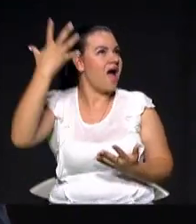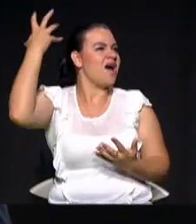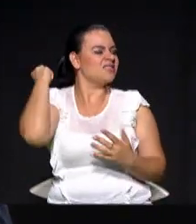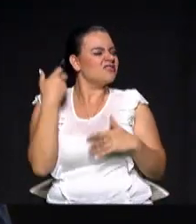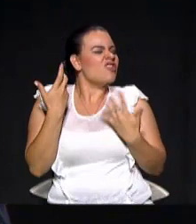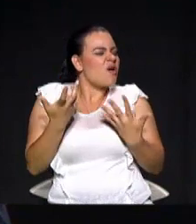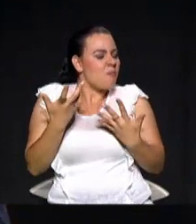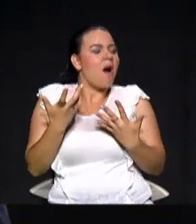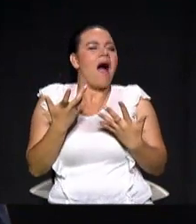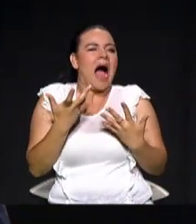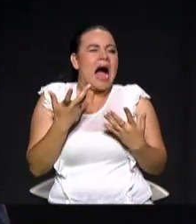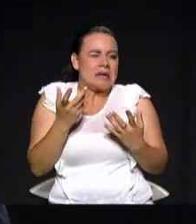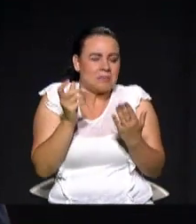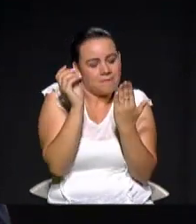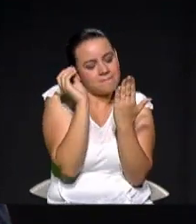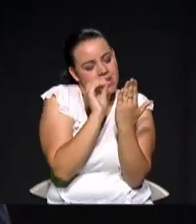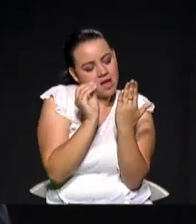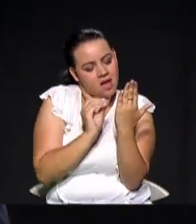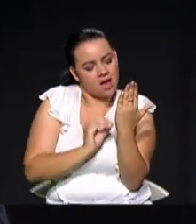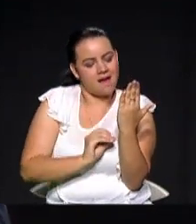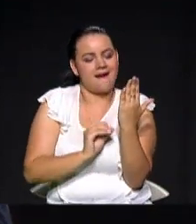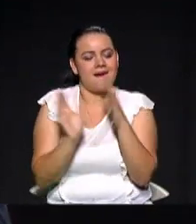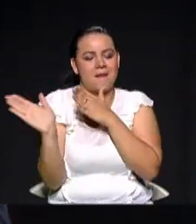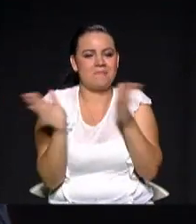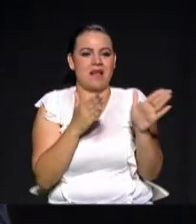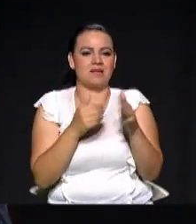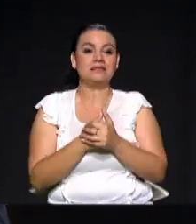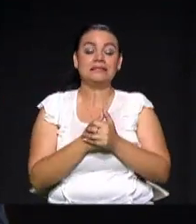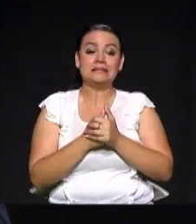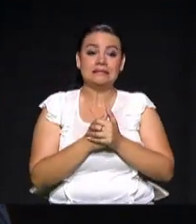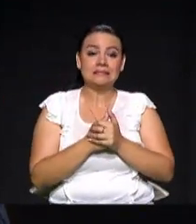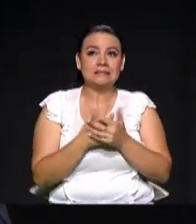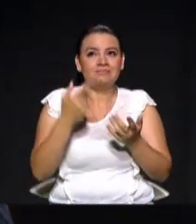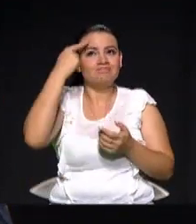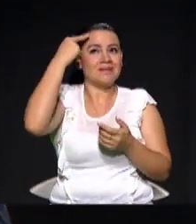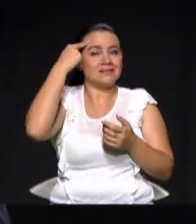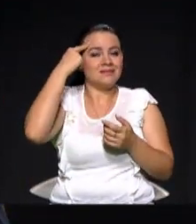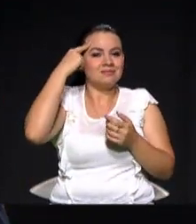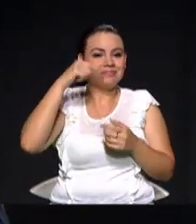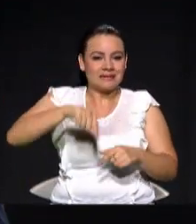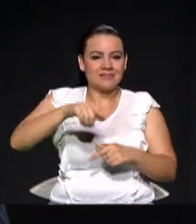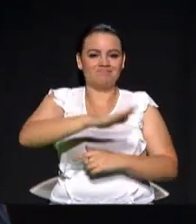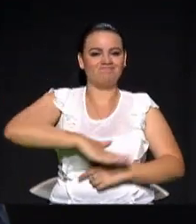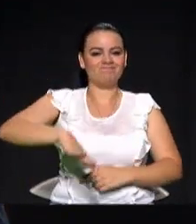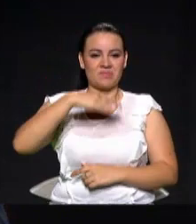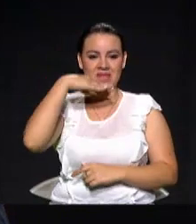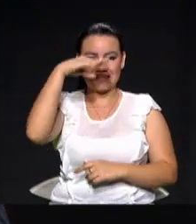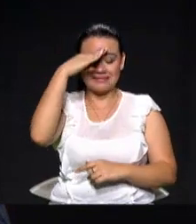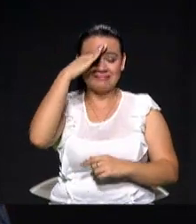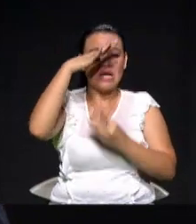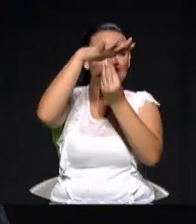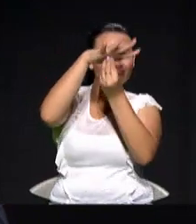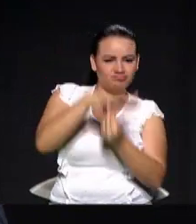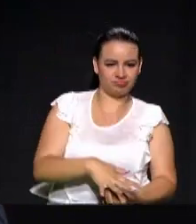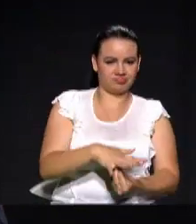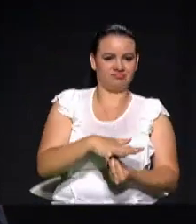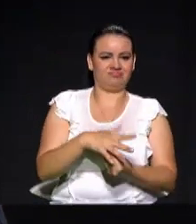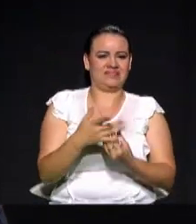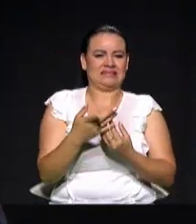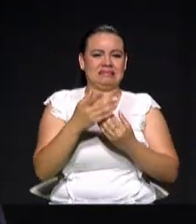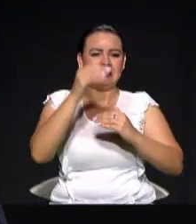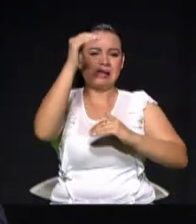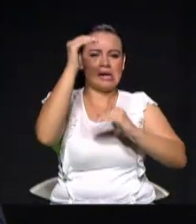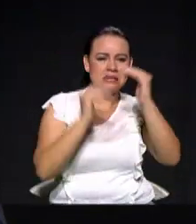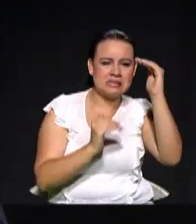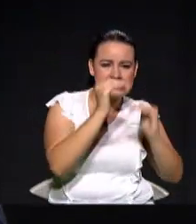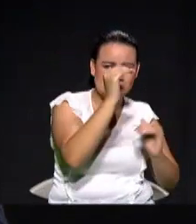ciudad que ha sido segregada, que ha sido víctima de la discriminación, donde está la inequidad, donde está la pobreza, la